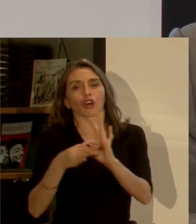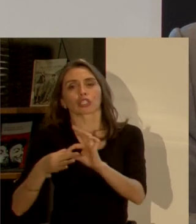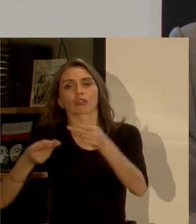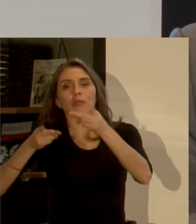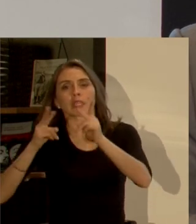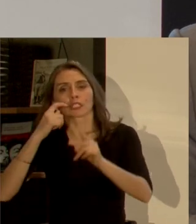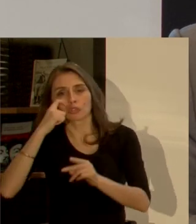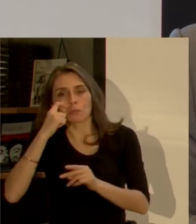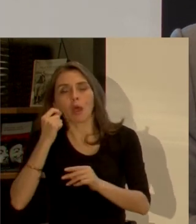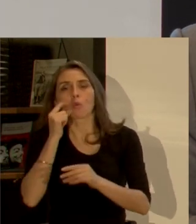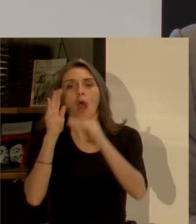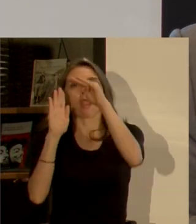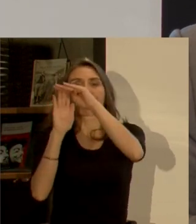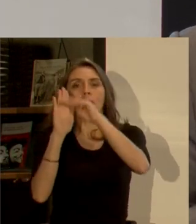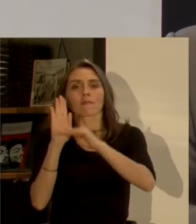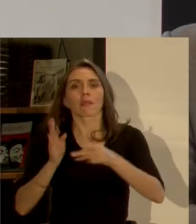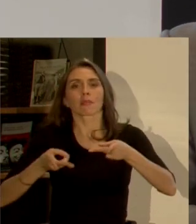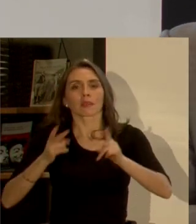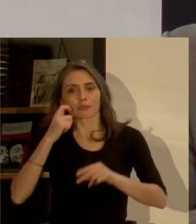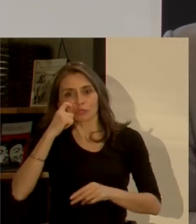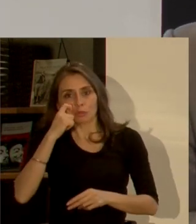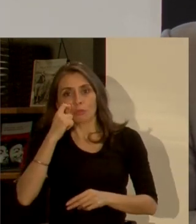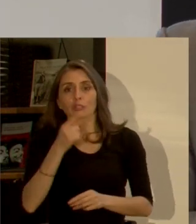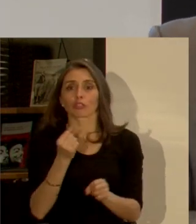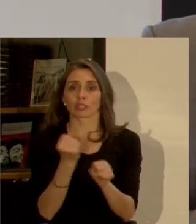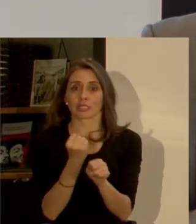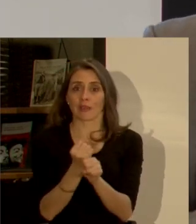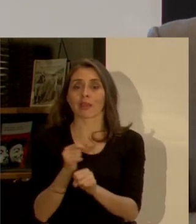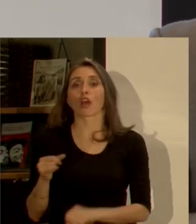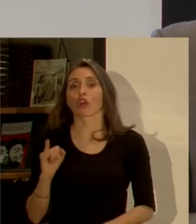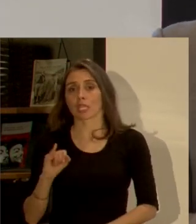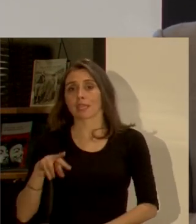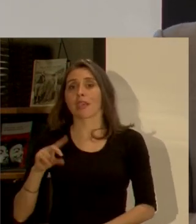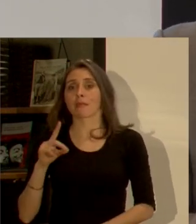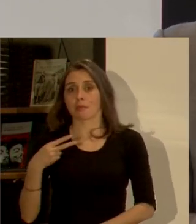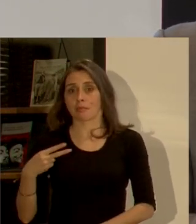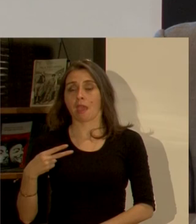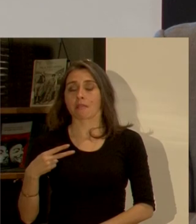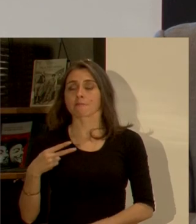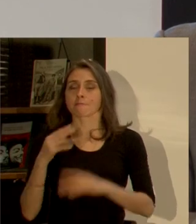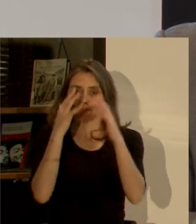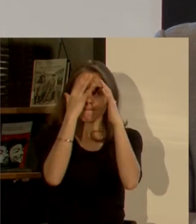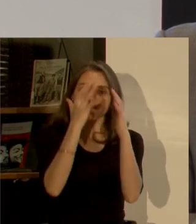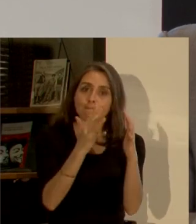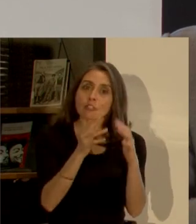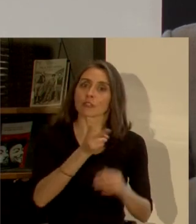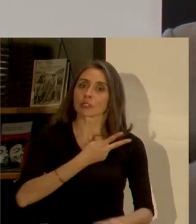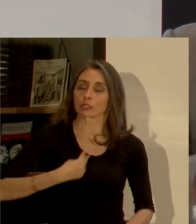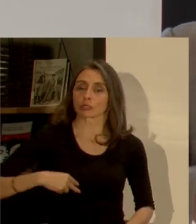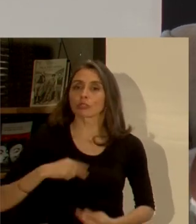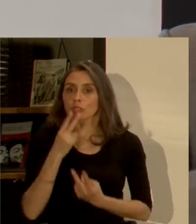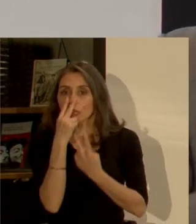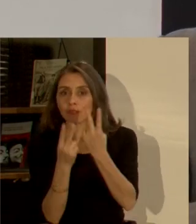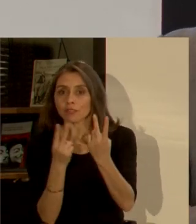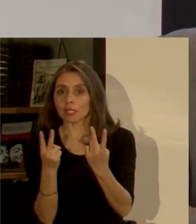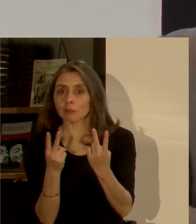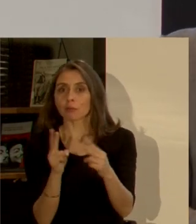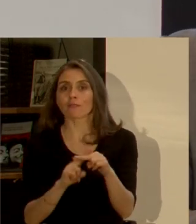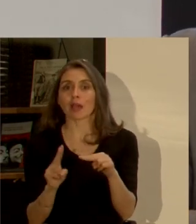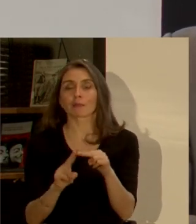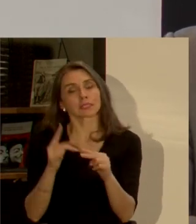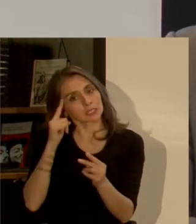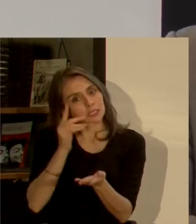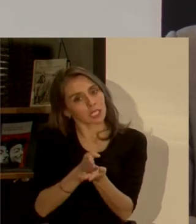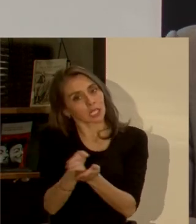derechos humanos y creo que eso es también una tarea que el instituto tiene que abordar nosotros por ejemplo vamos a desarrollar una